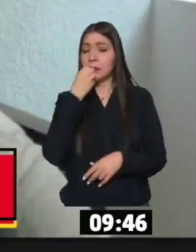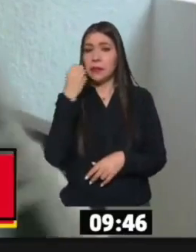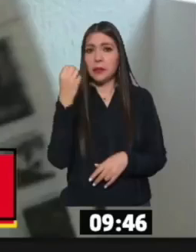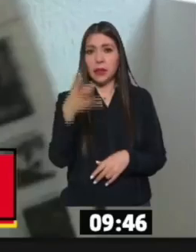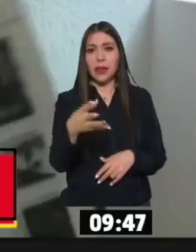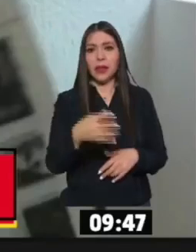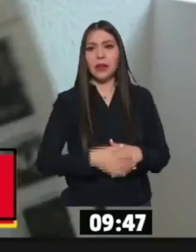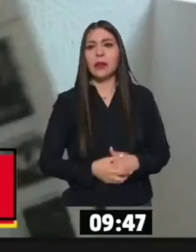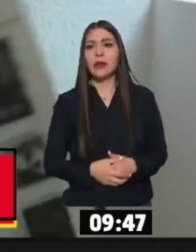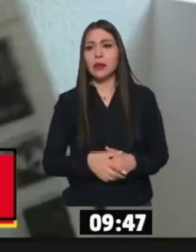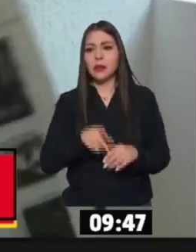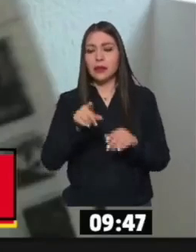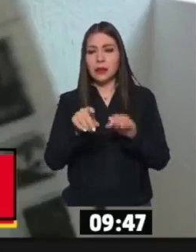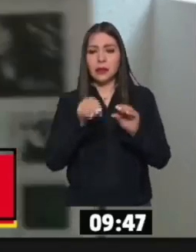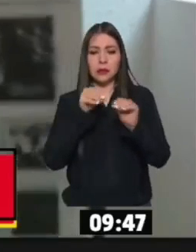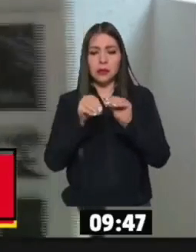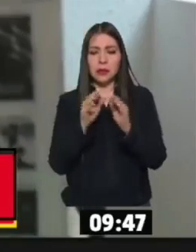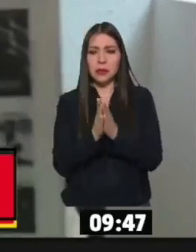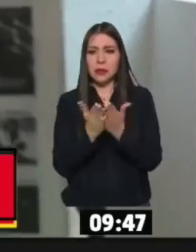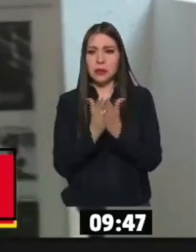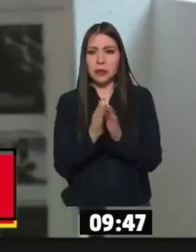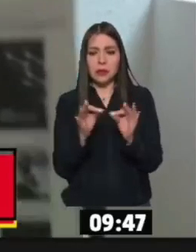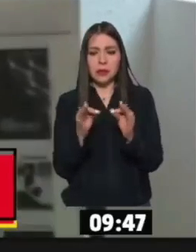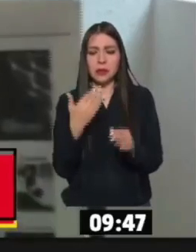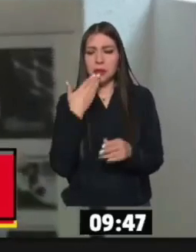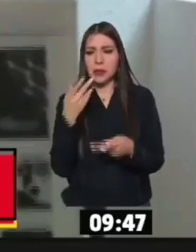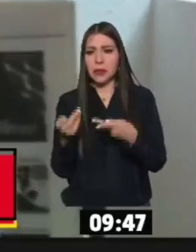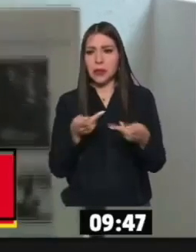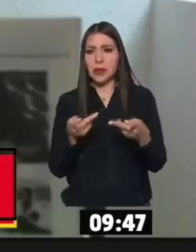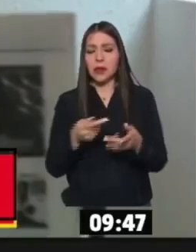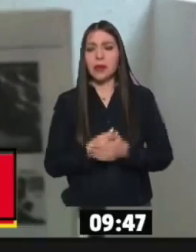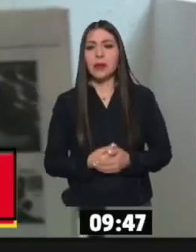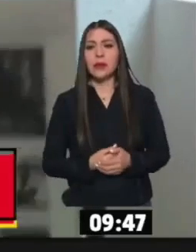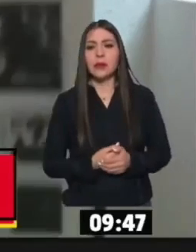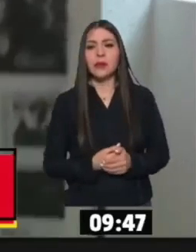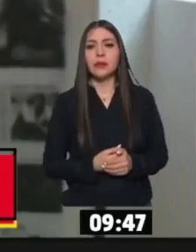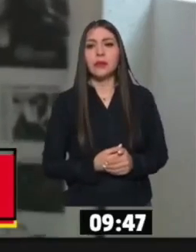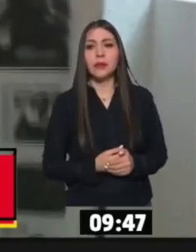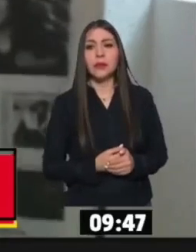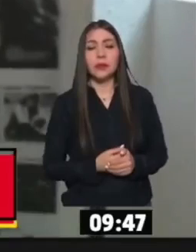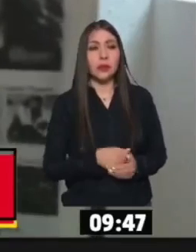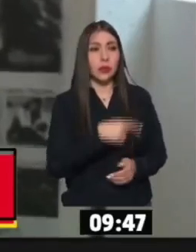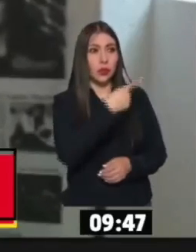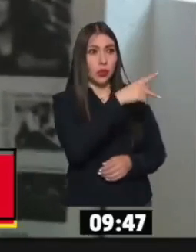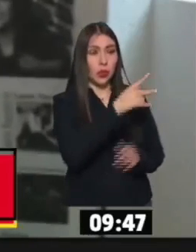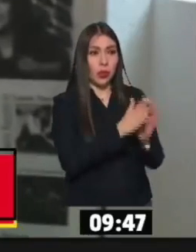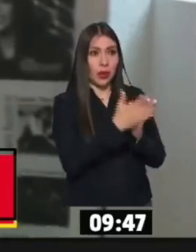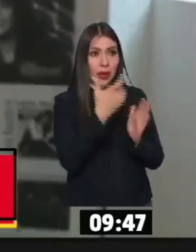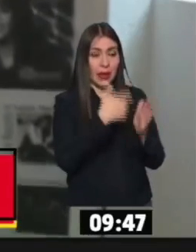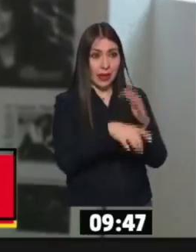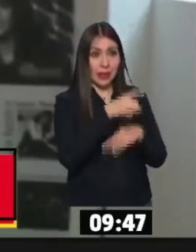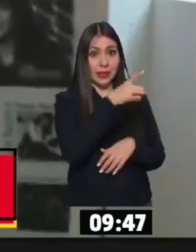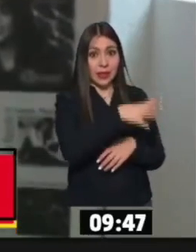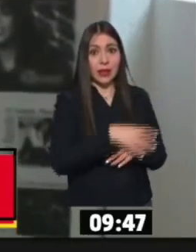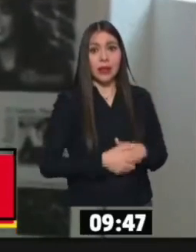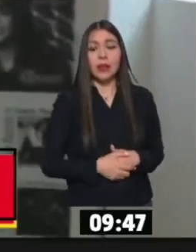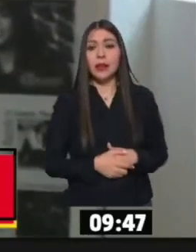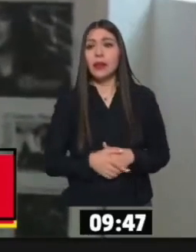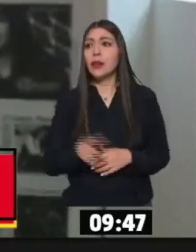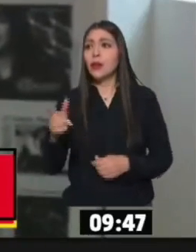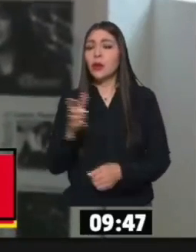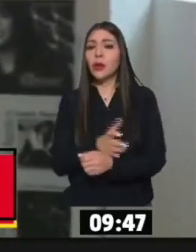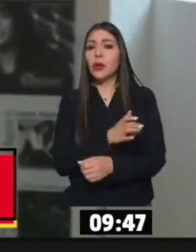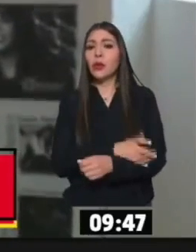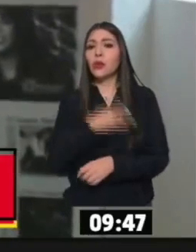diseñados. Usted tiene el sueño de la... Ay, mira. Déjeme, déjeme, te voy a La compañera tiene su